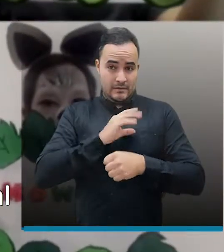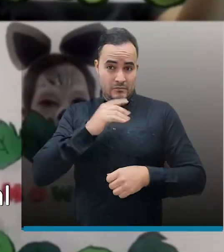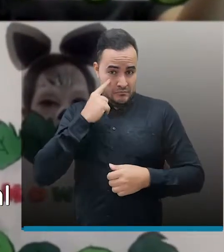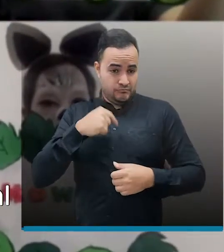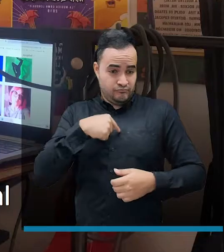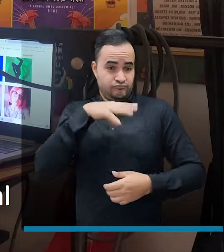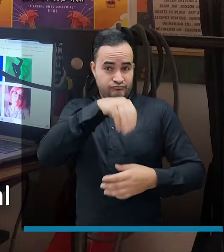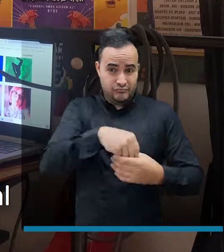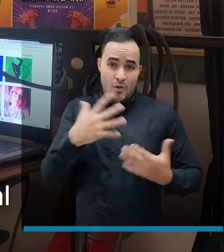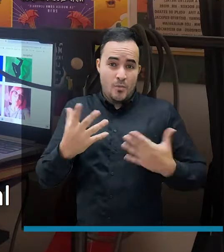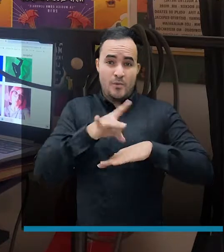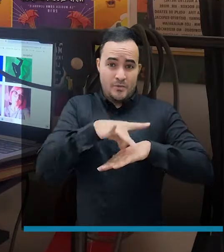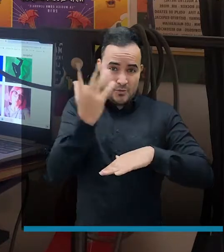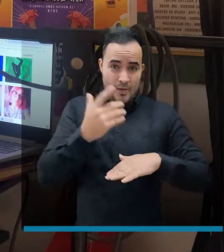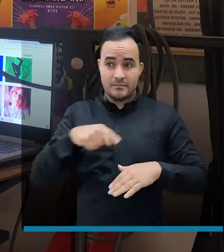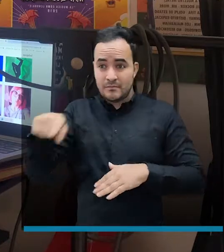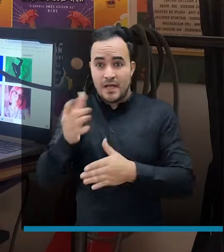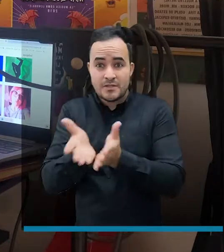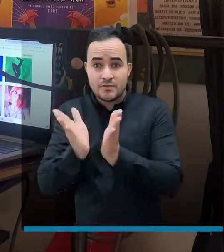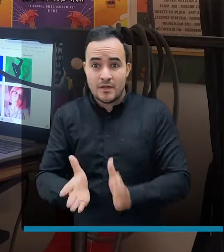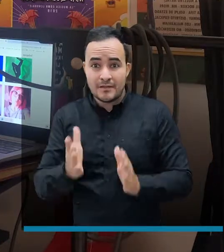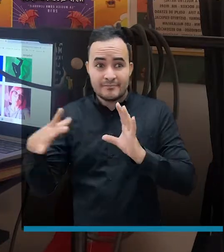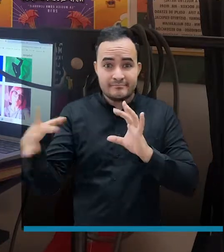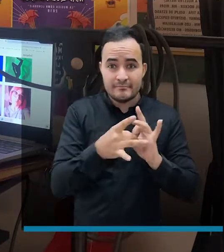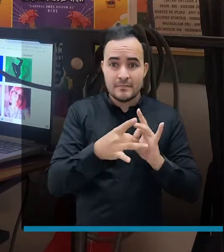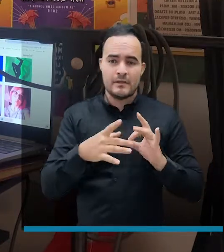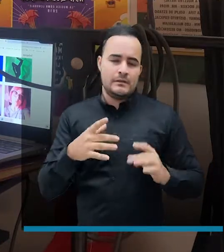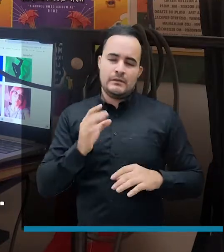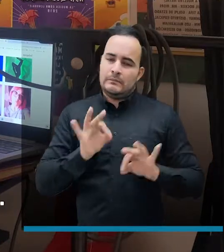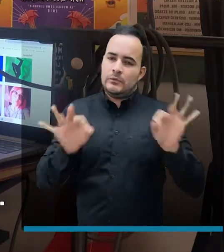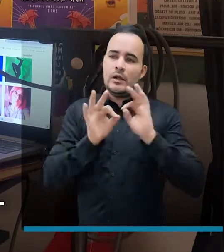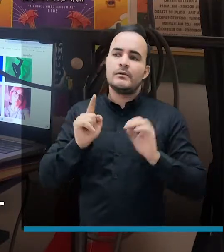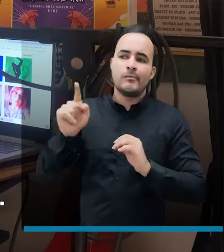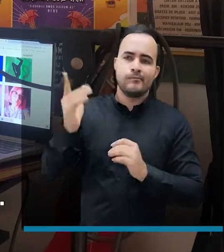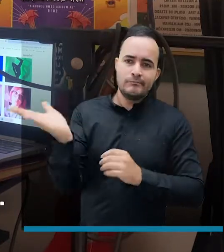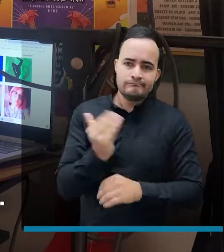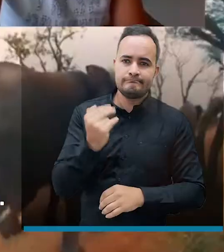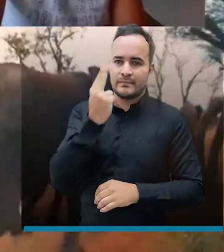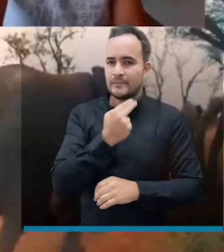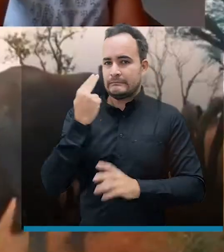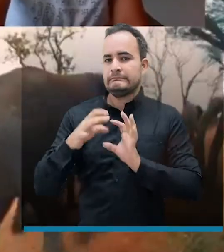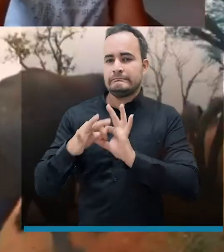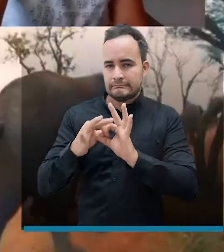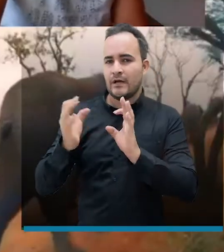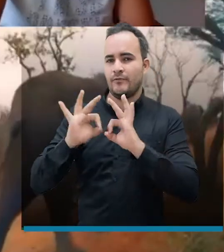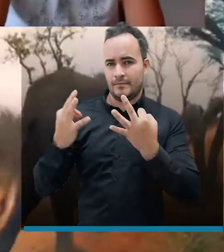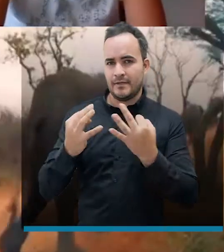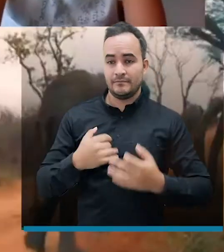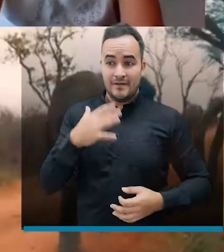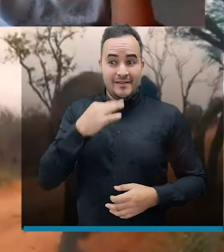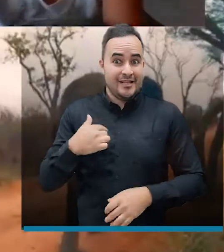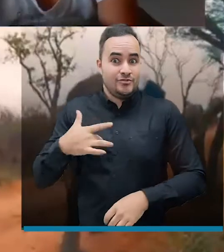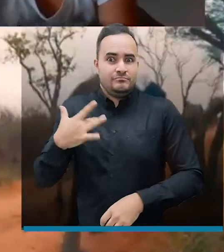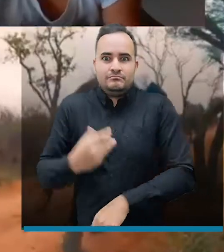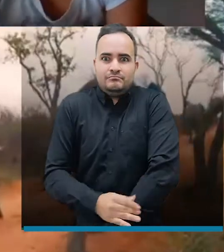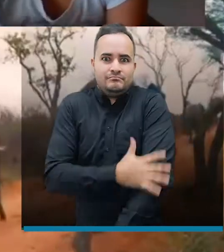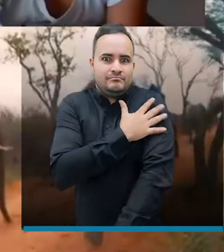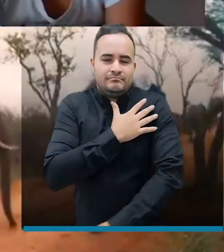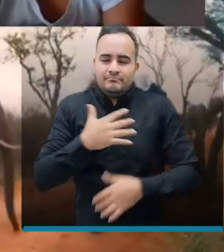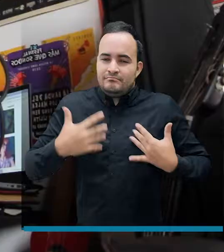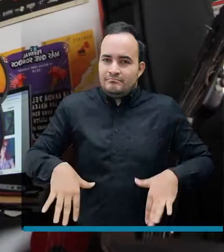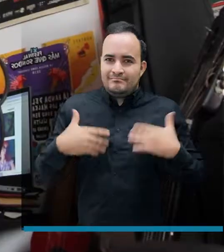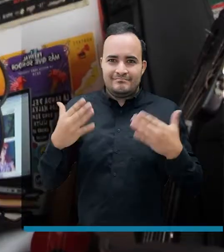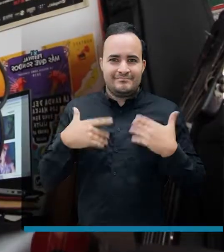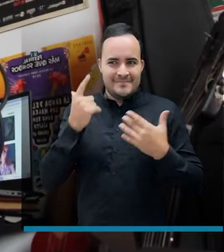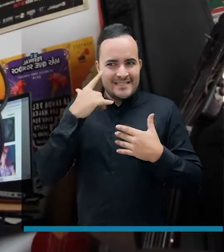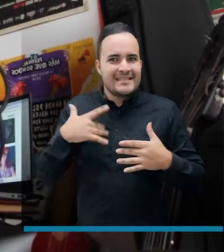Dentro del trabajo virtual y con los chicos es indispensable el trabajo con la familia. Me pareció muy emocionante, muy emotivo